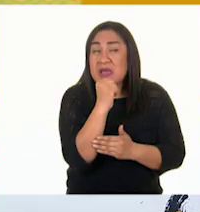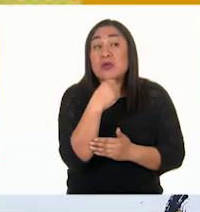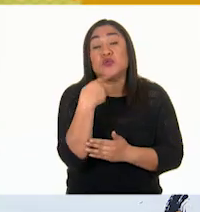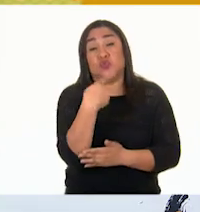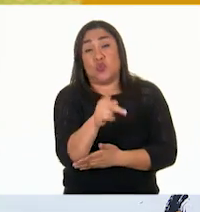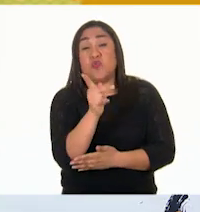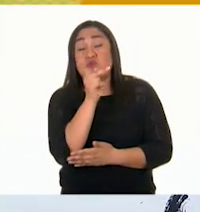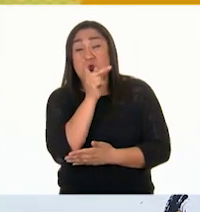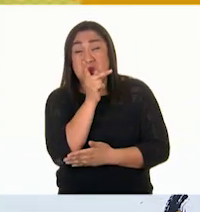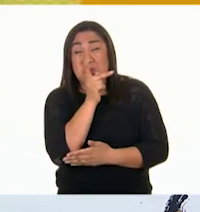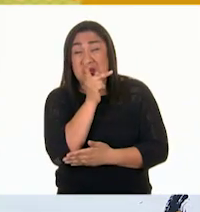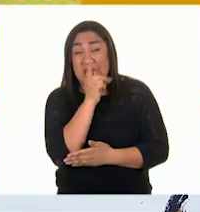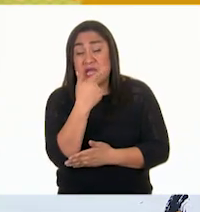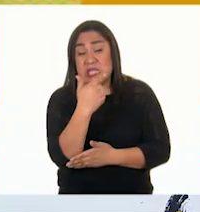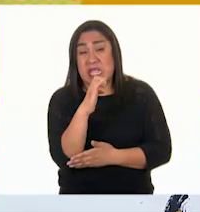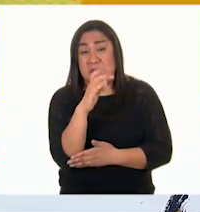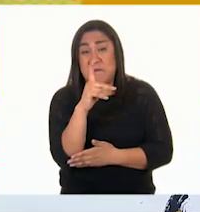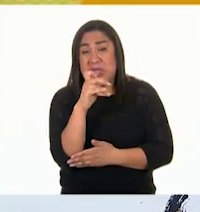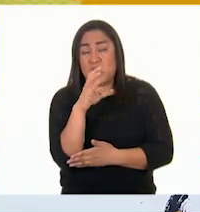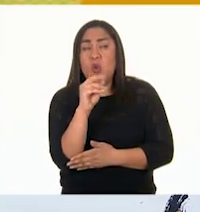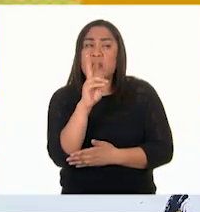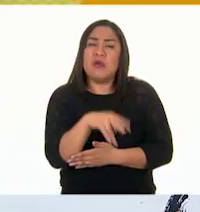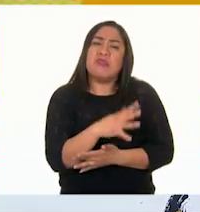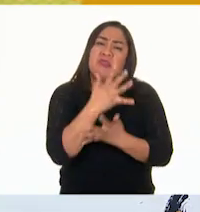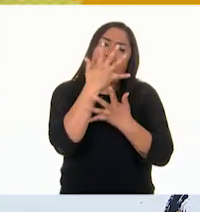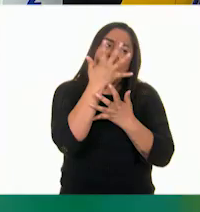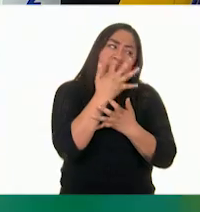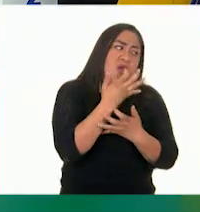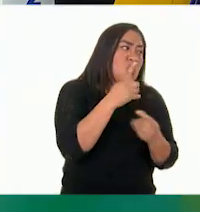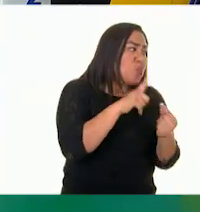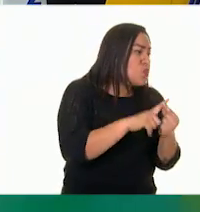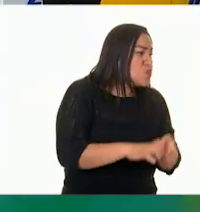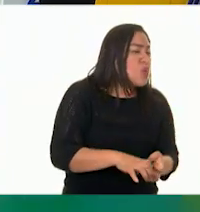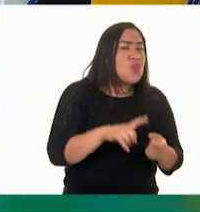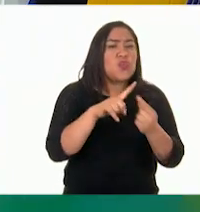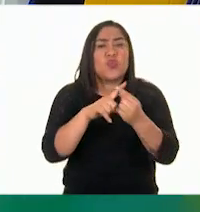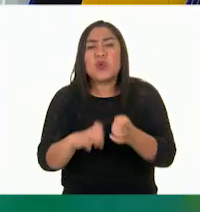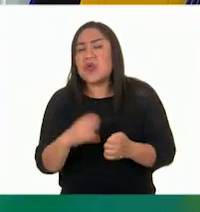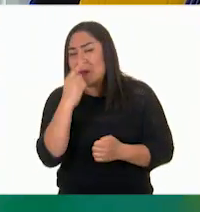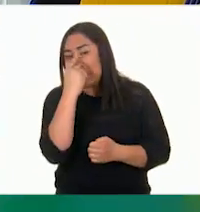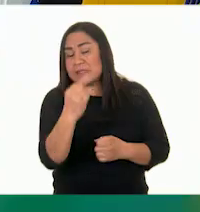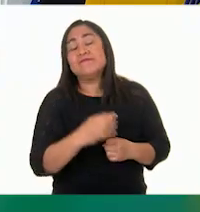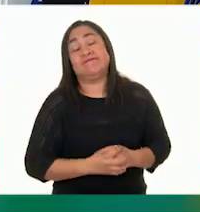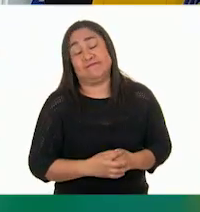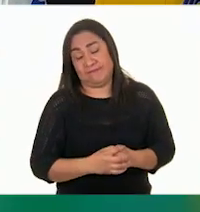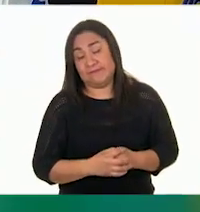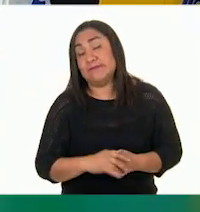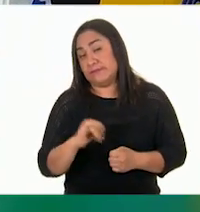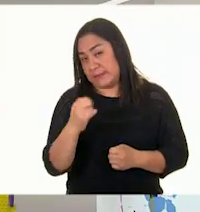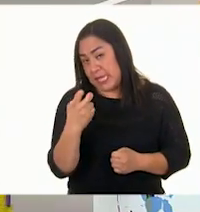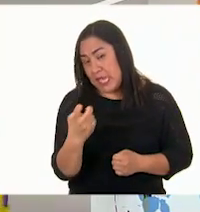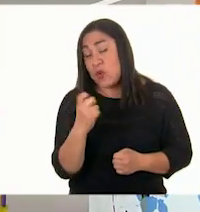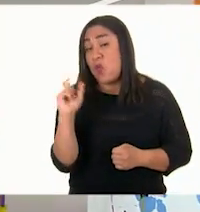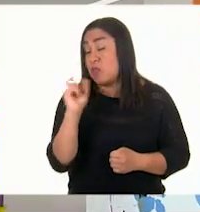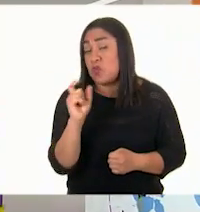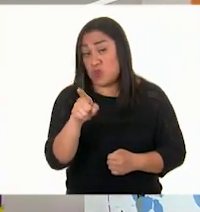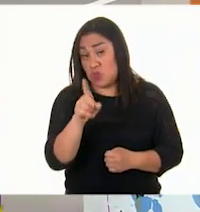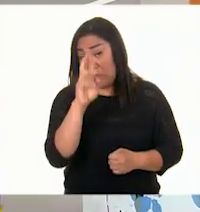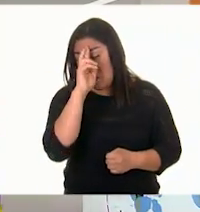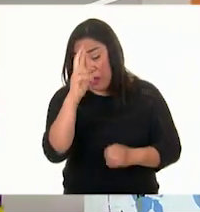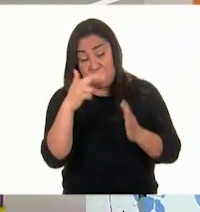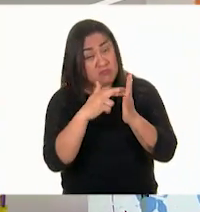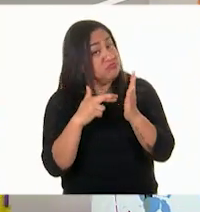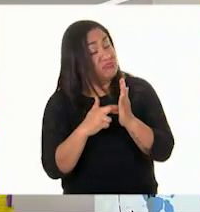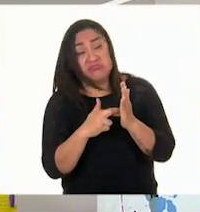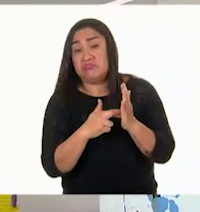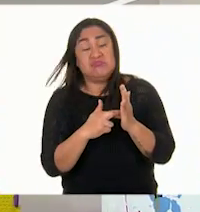estaba muy, muy triste porque no lo encontraba. Así es, Gloria. Porque al no respetar las reglas no solo nos